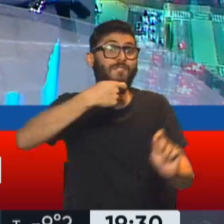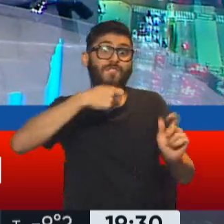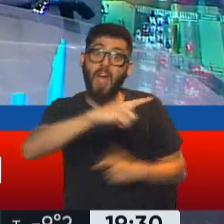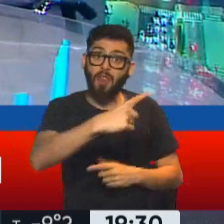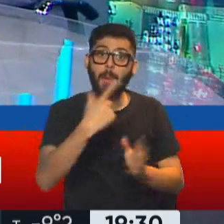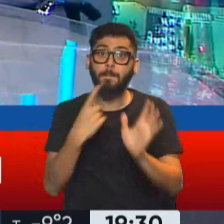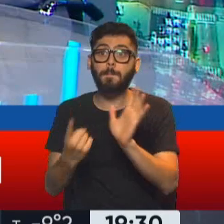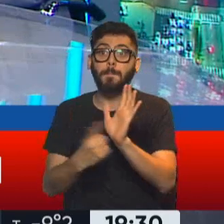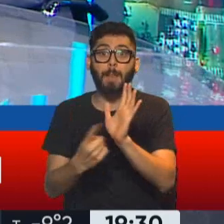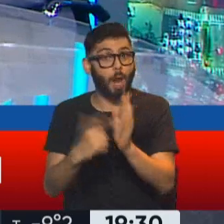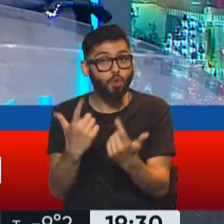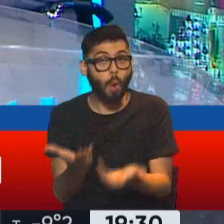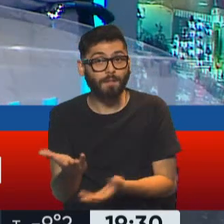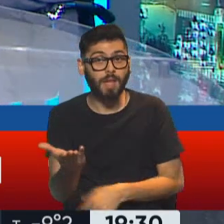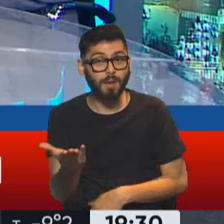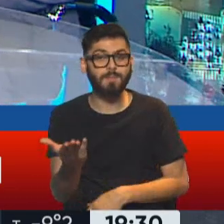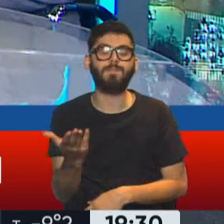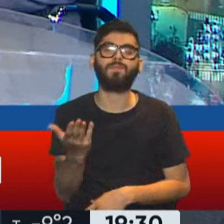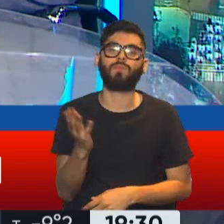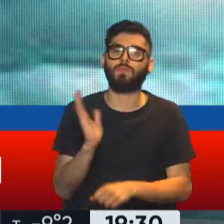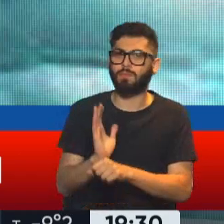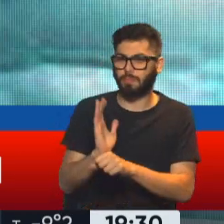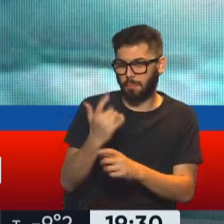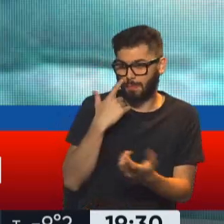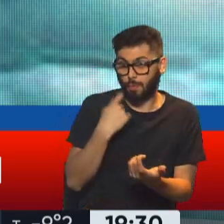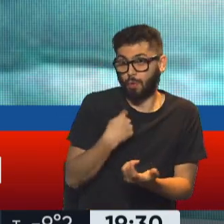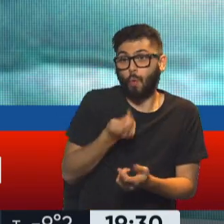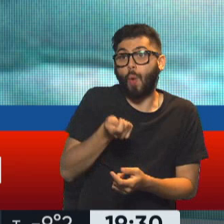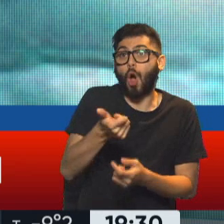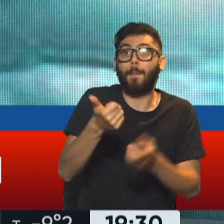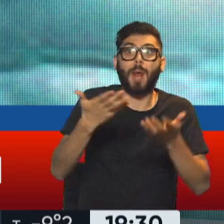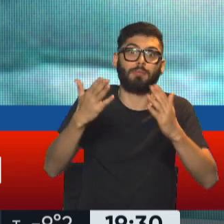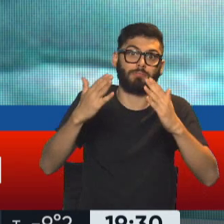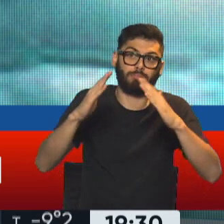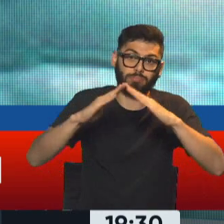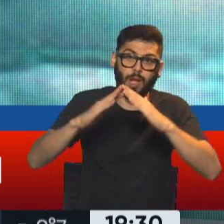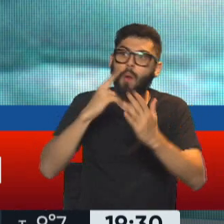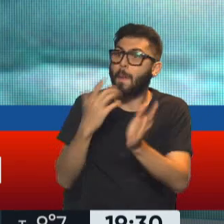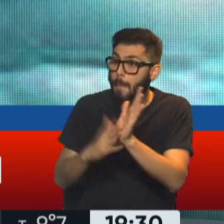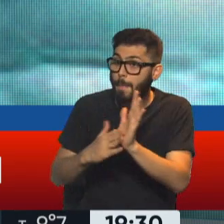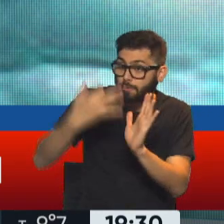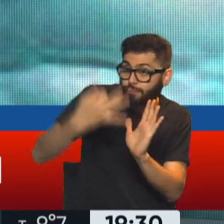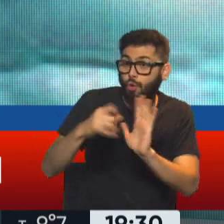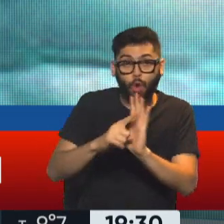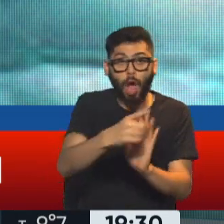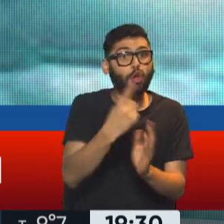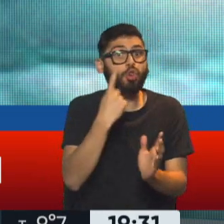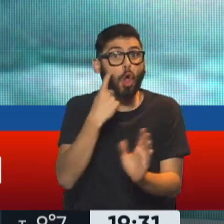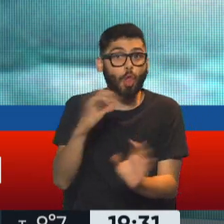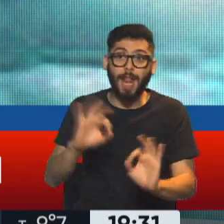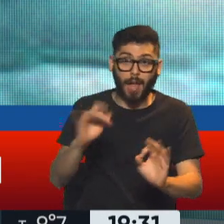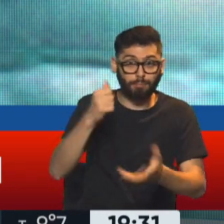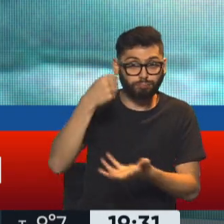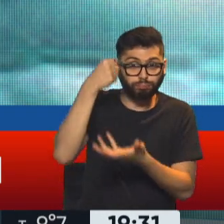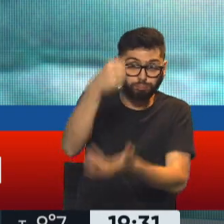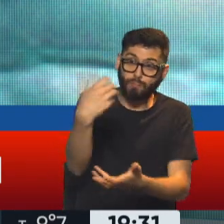los papeles en regla. A ver, ese chequeo que cualquiera de nosotros hace cuando va a comprar una propiedad, ¿no? A ver, están los papeles en regla. No se hizo y se desembolsó una